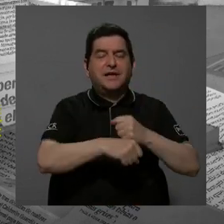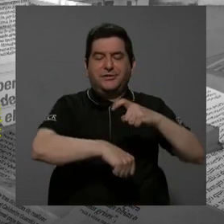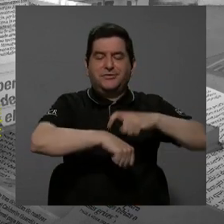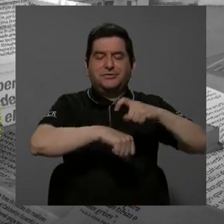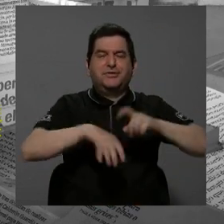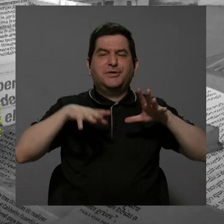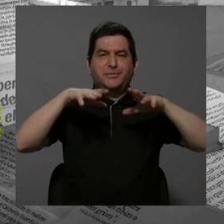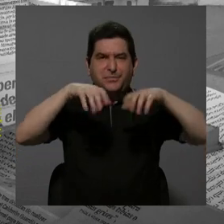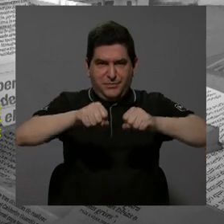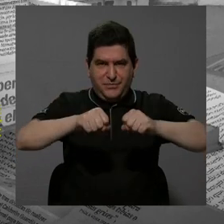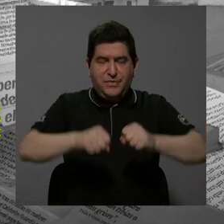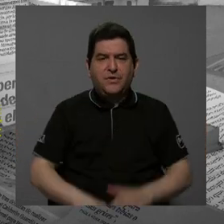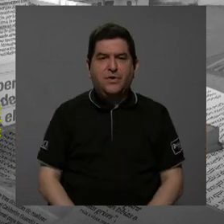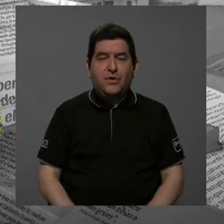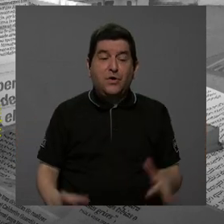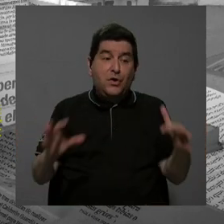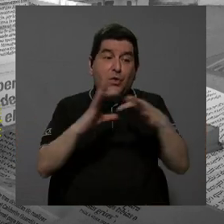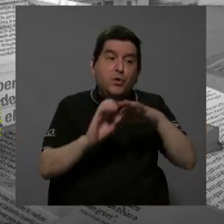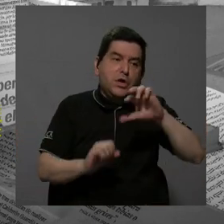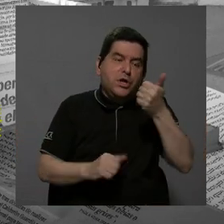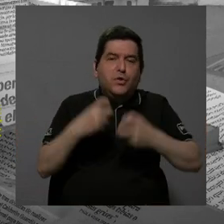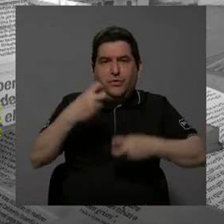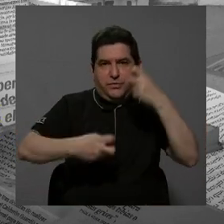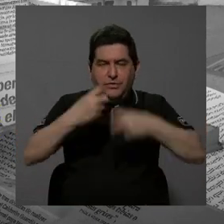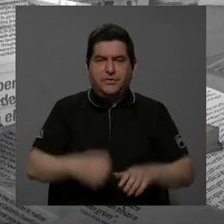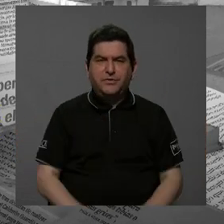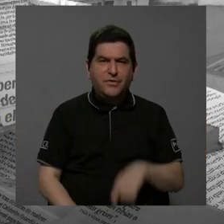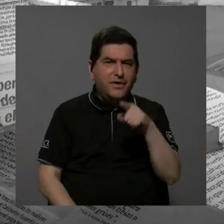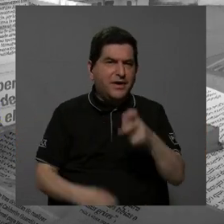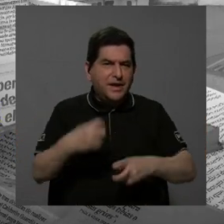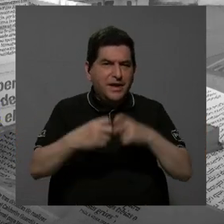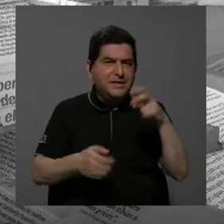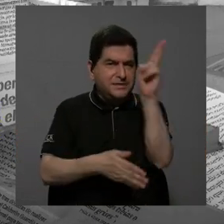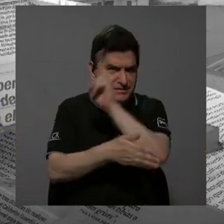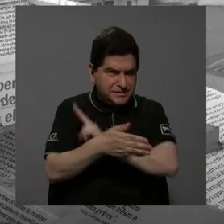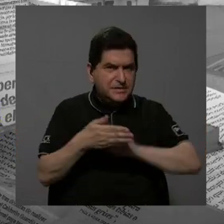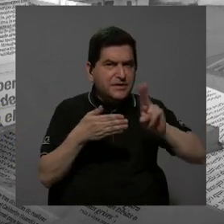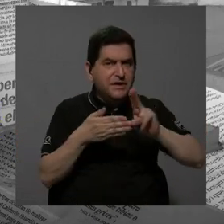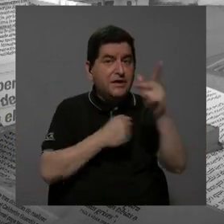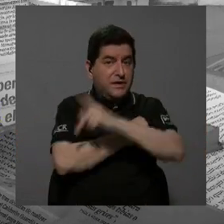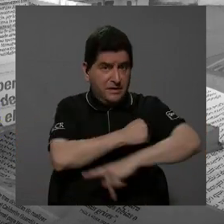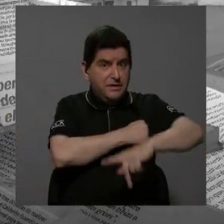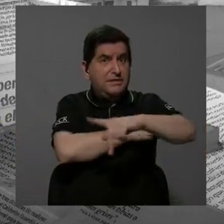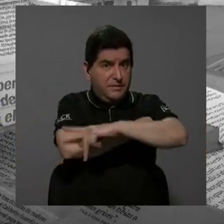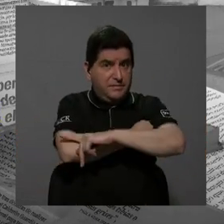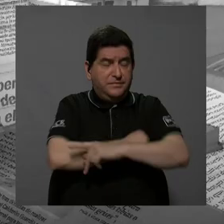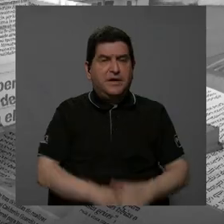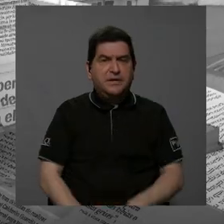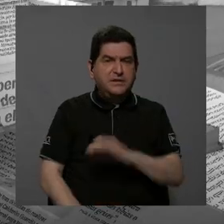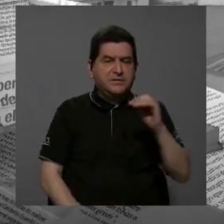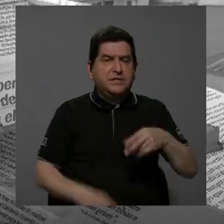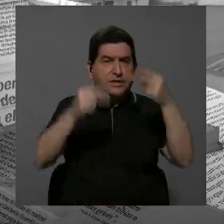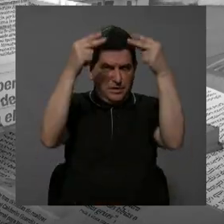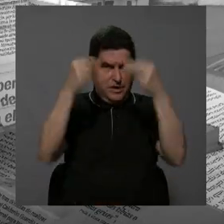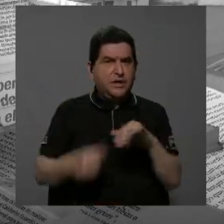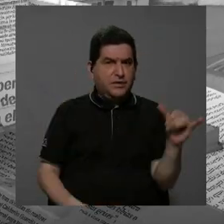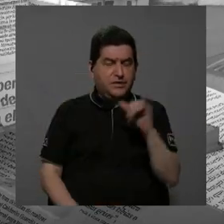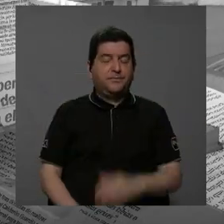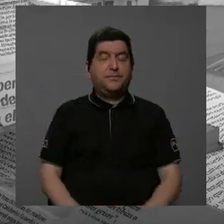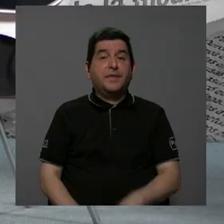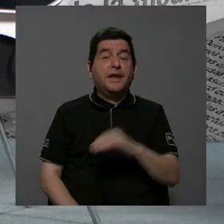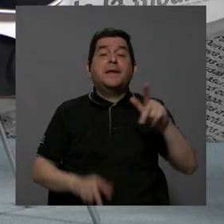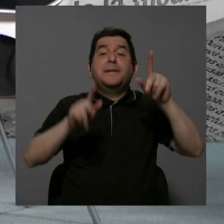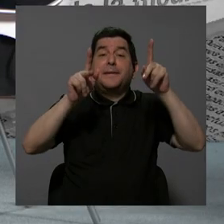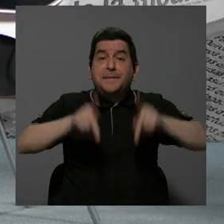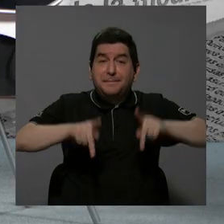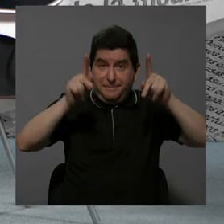y ha aparejado un montón de problemas asociados. Eso es un problema para la universidad, para el país y desde el punto de vista presupuestario. Y para